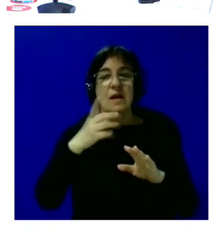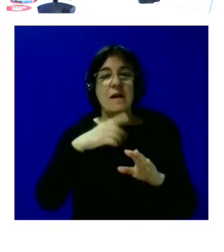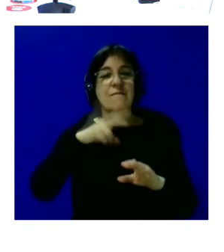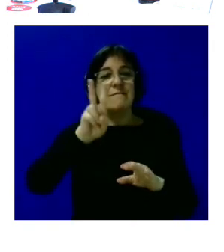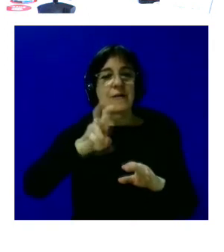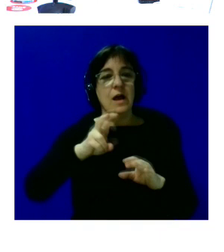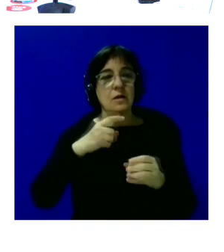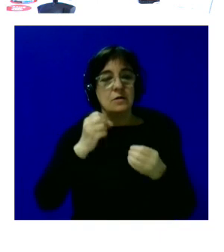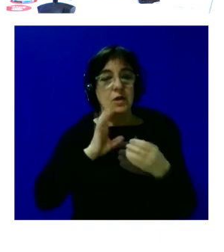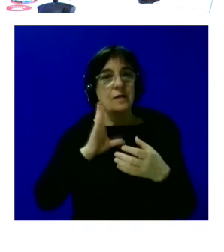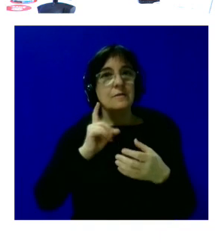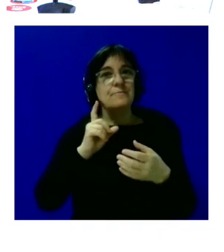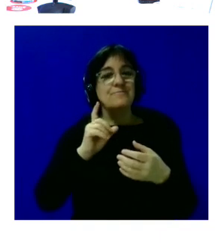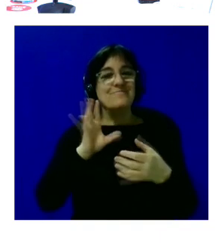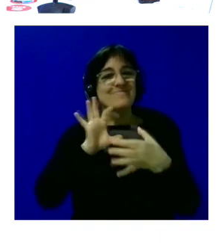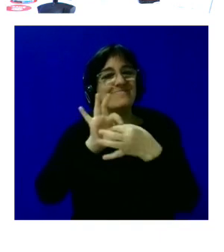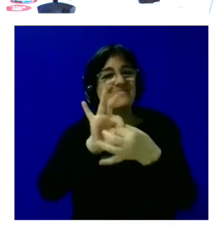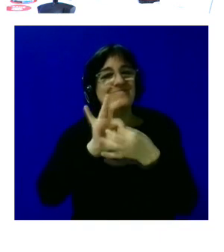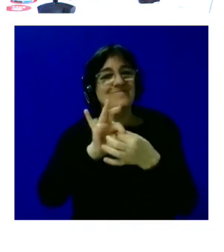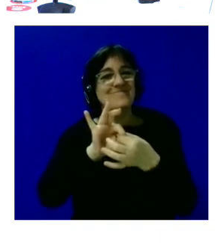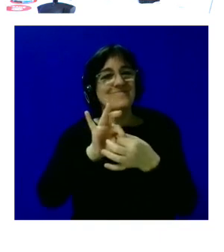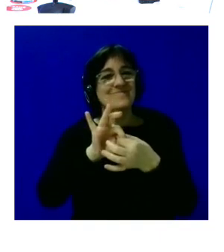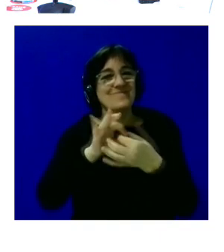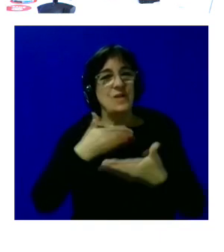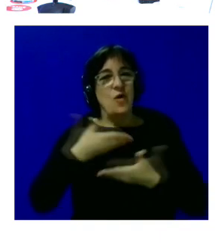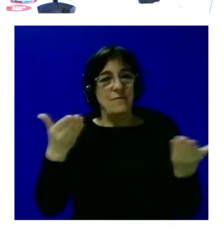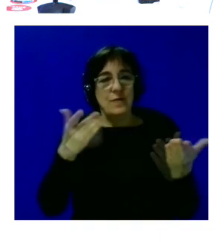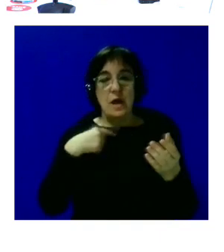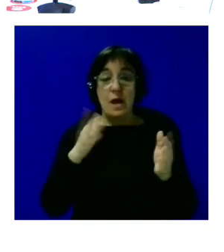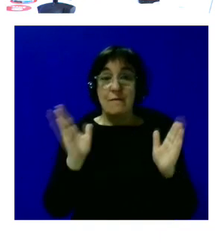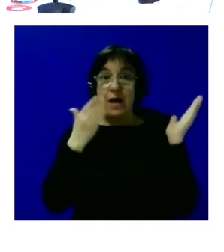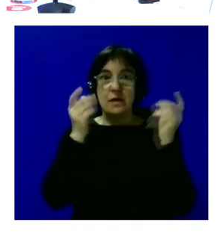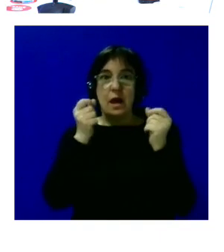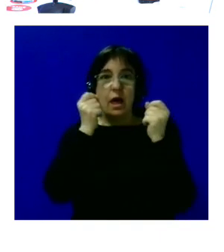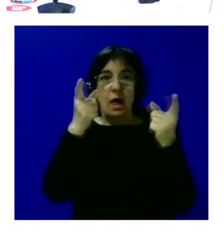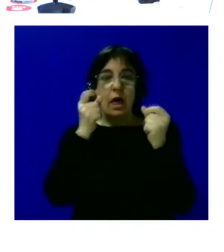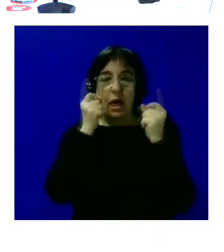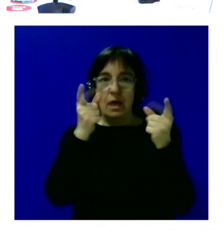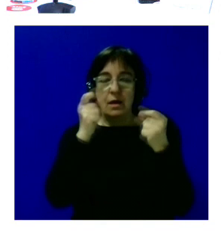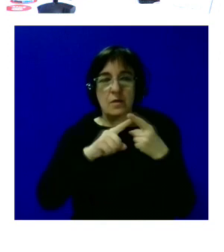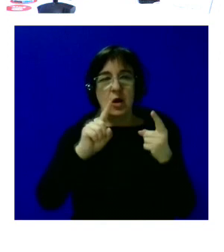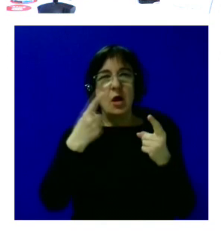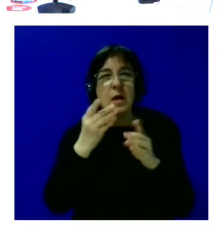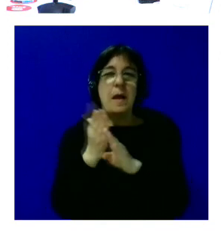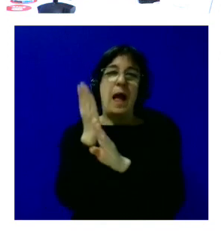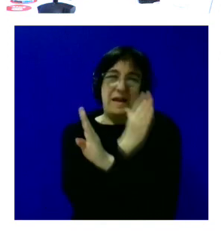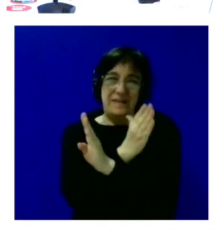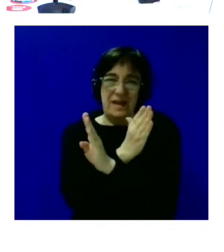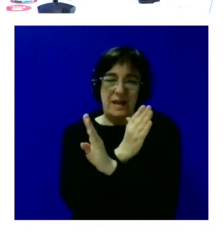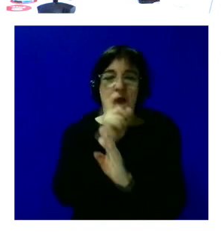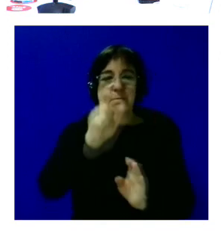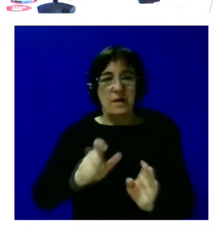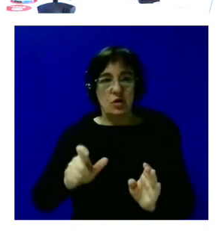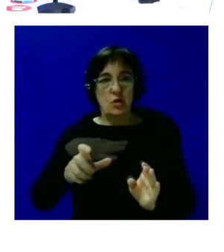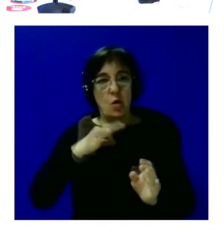para generar ese vínculo de confianza desempezar esta fase de descubrimiento aunque sea en un periodo anterior a que la persona ya